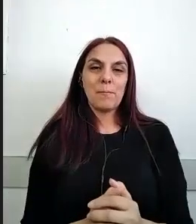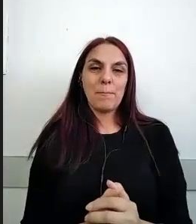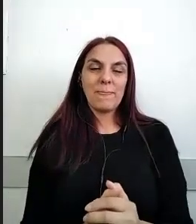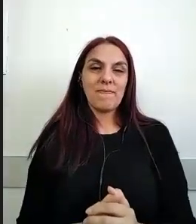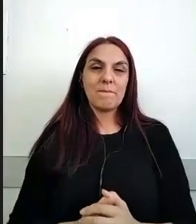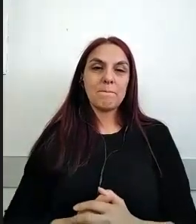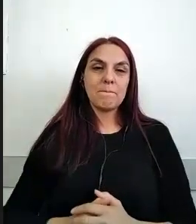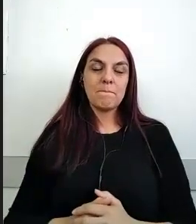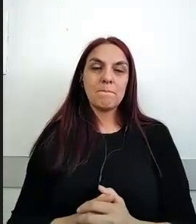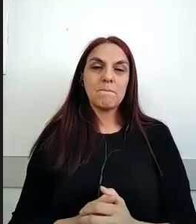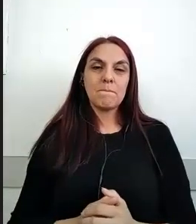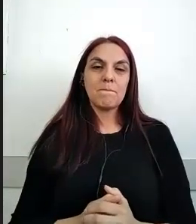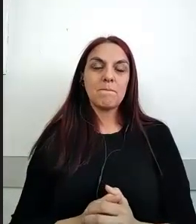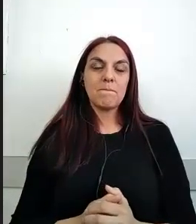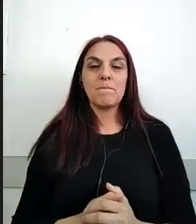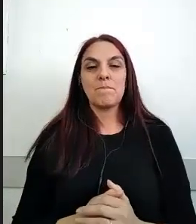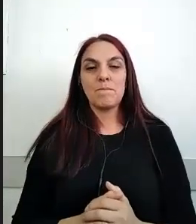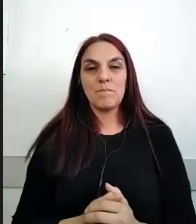muchas gracias